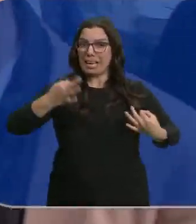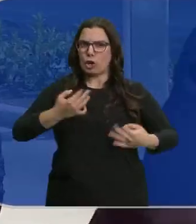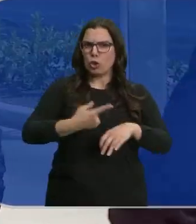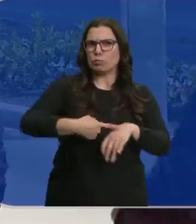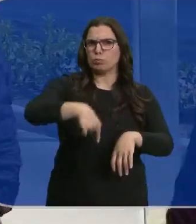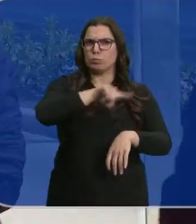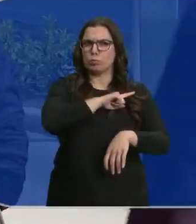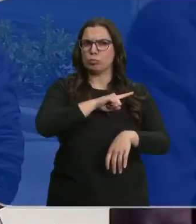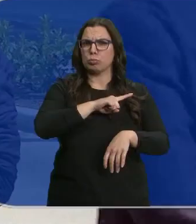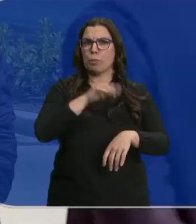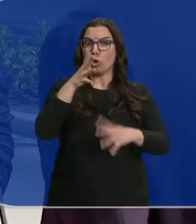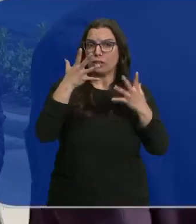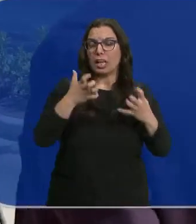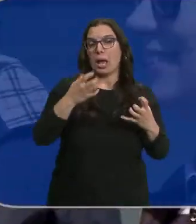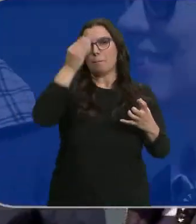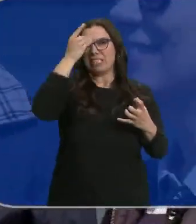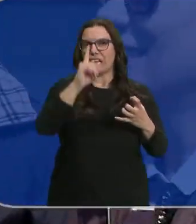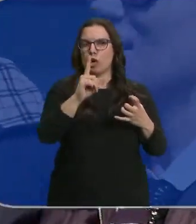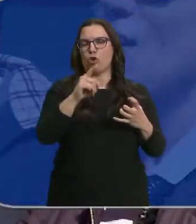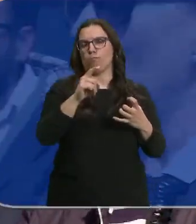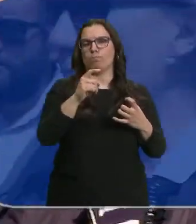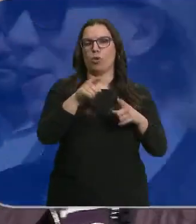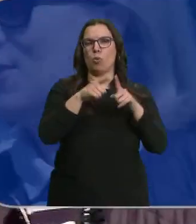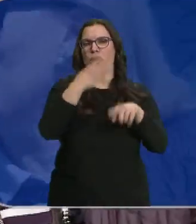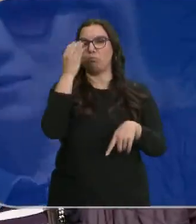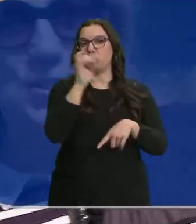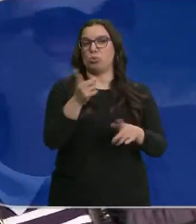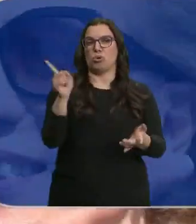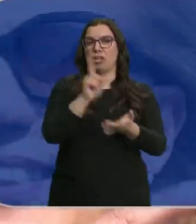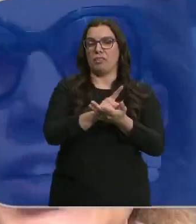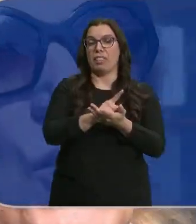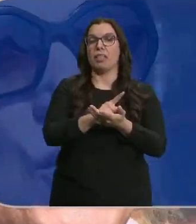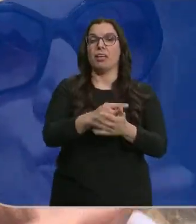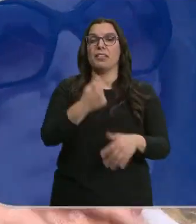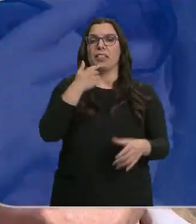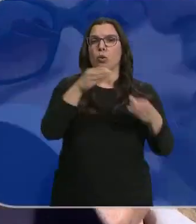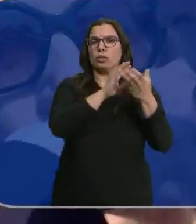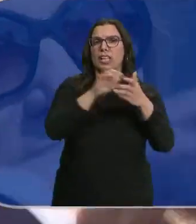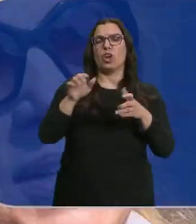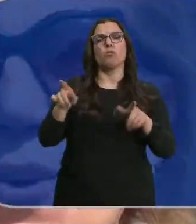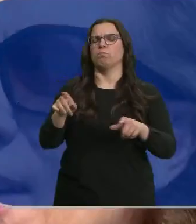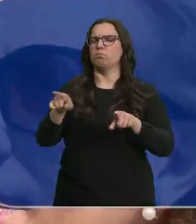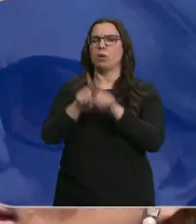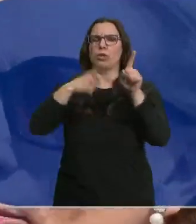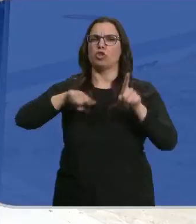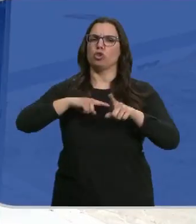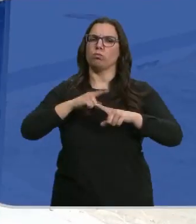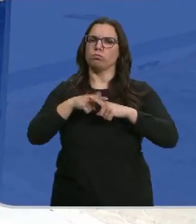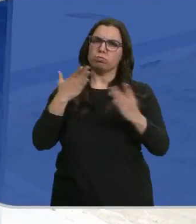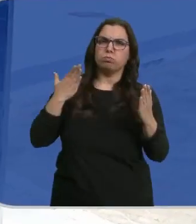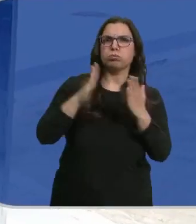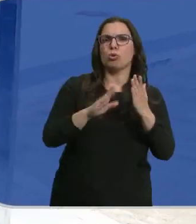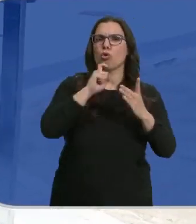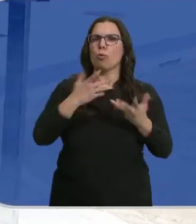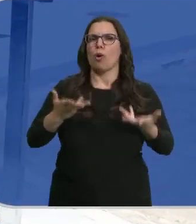extremo, de riesgo extremo de sequía. Otro desprecio, así lo define, al que la juntará frente con ayudas al campo. Lo ha asegurado